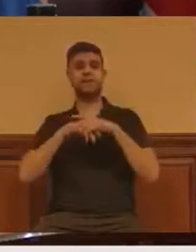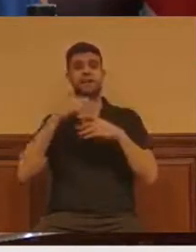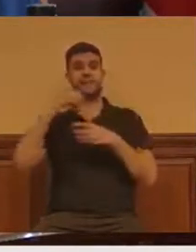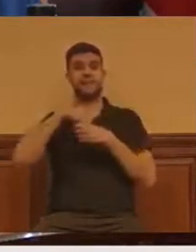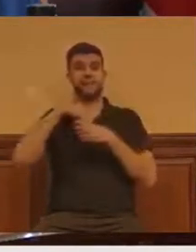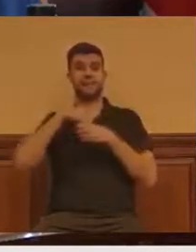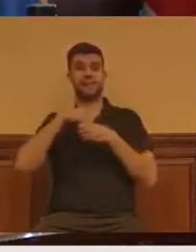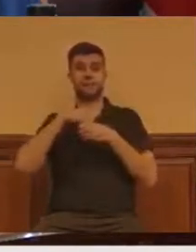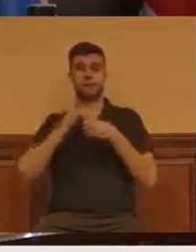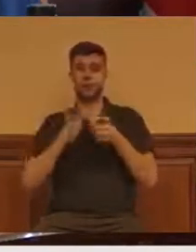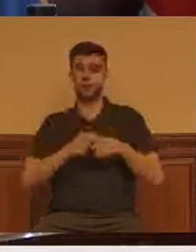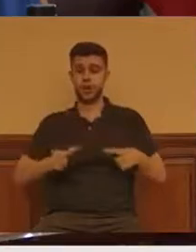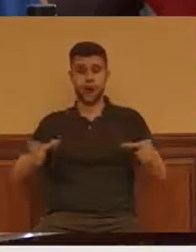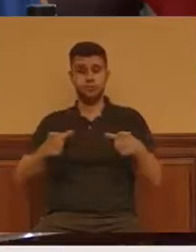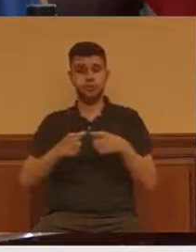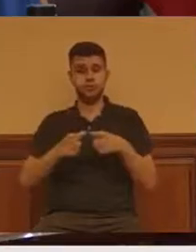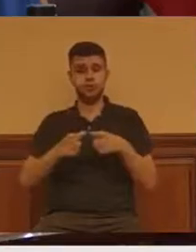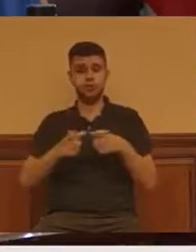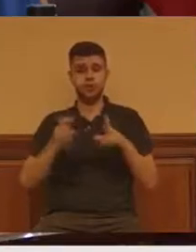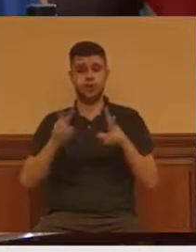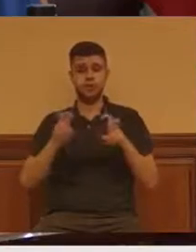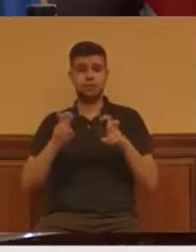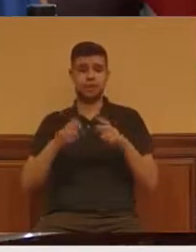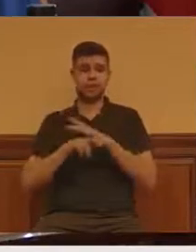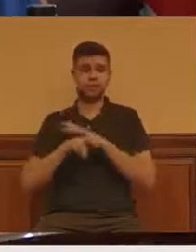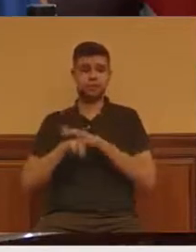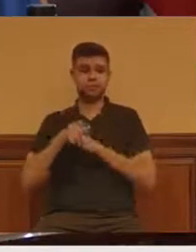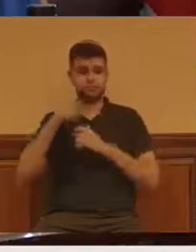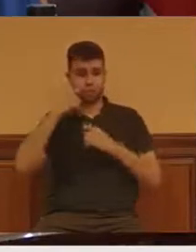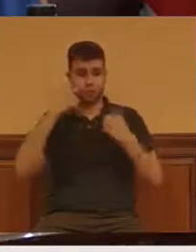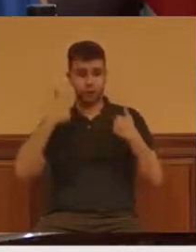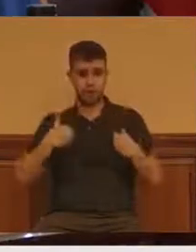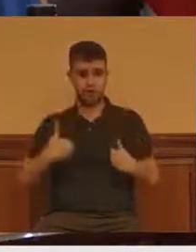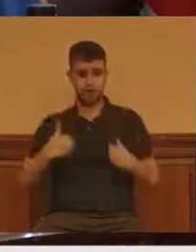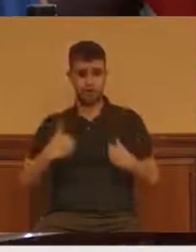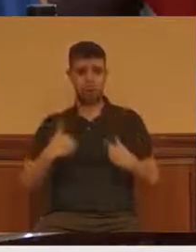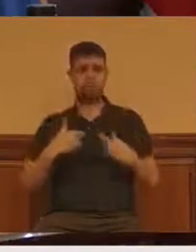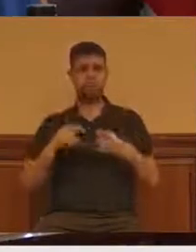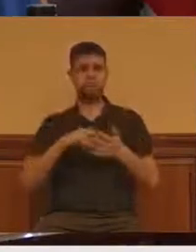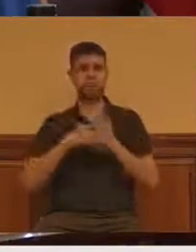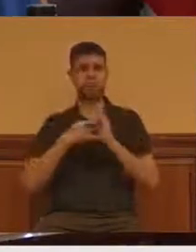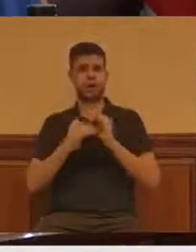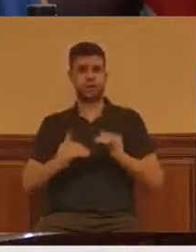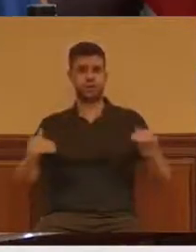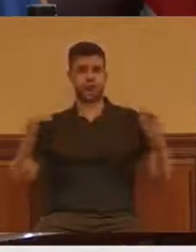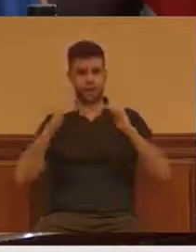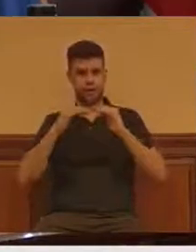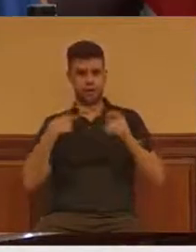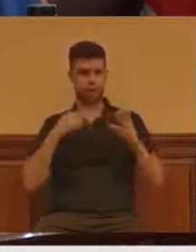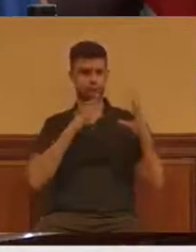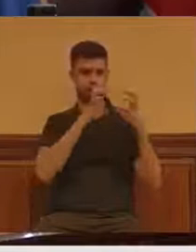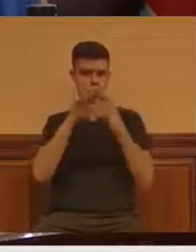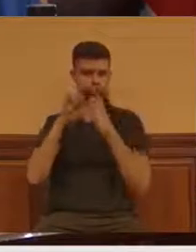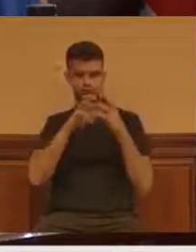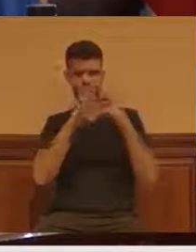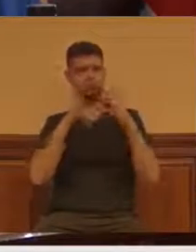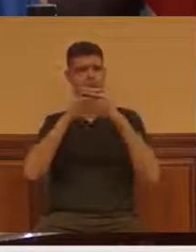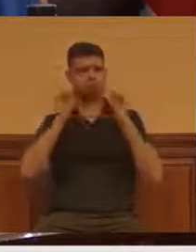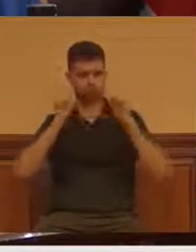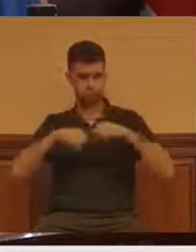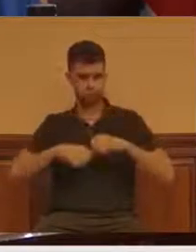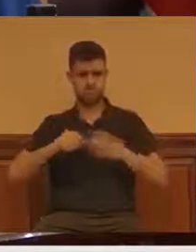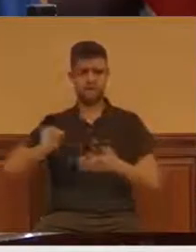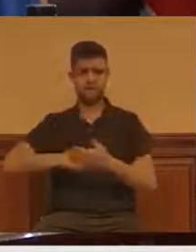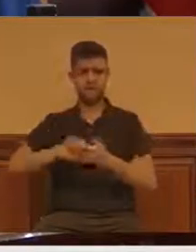recursos humanos un plan de igualdad para la plantilla municipal, que además fue consensuado, que fue firmado por todos los ciudadanos,